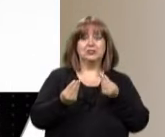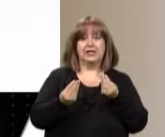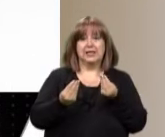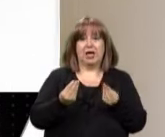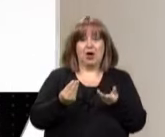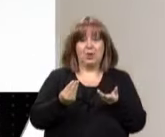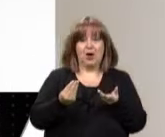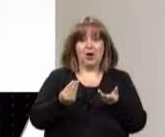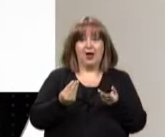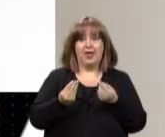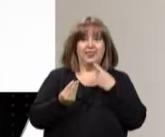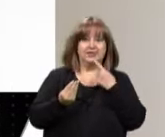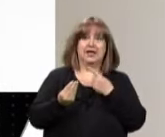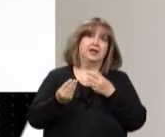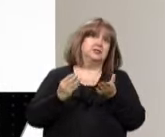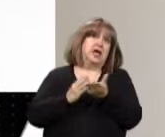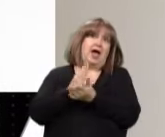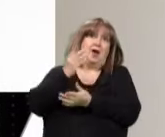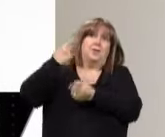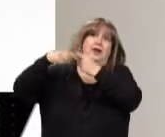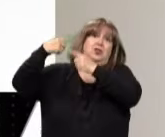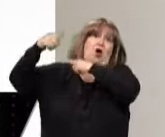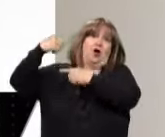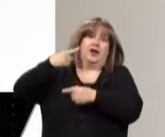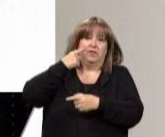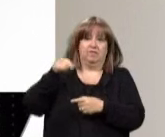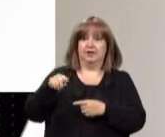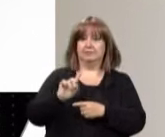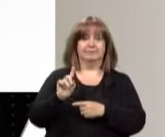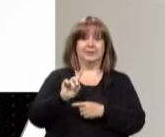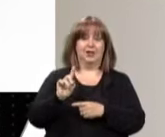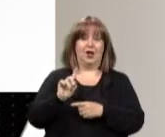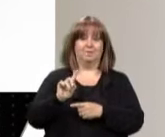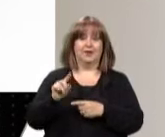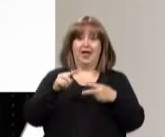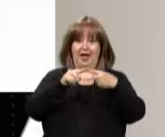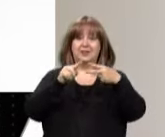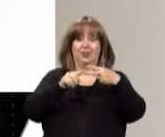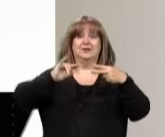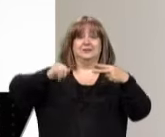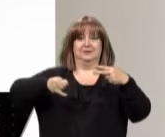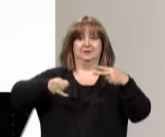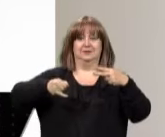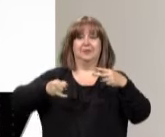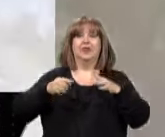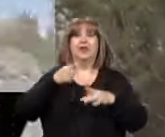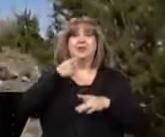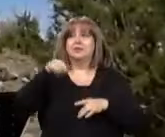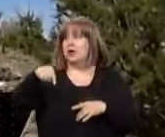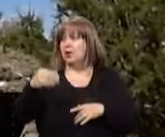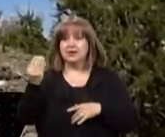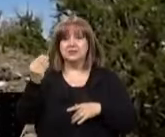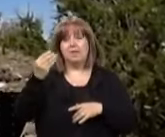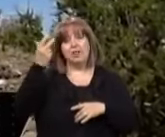mendocino. Y en este contexto donde el conflicto ha escalado en la política local, recordemos, lo decíamos ayer, que el sábado 18 está planificado un caravanazo.